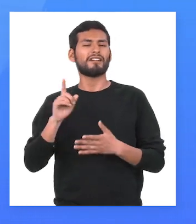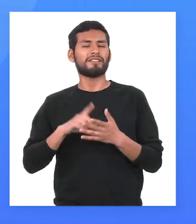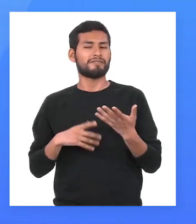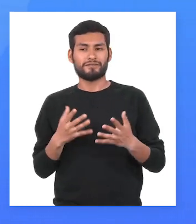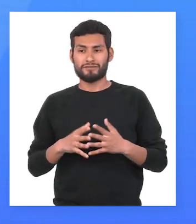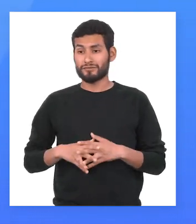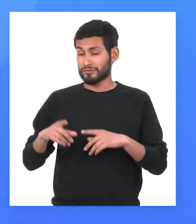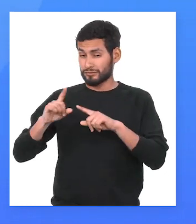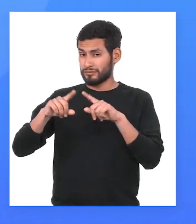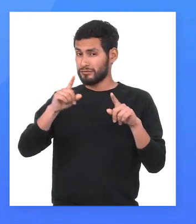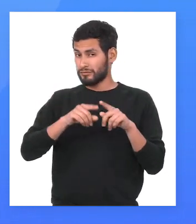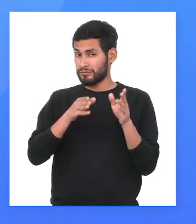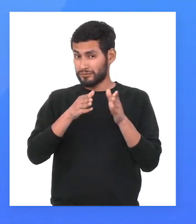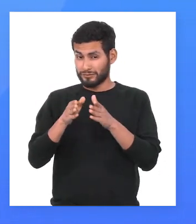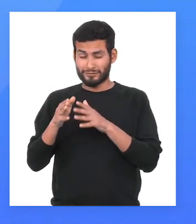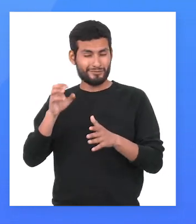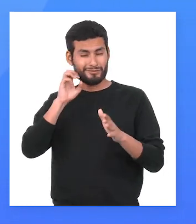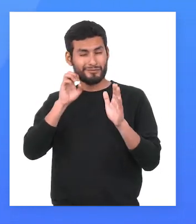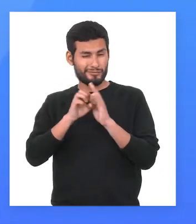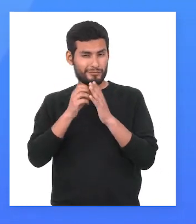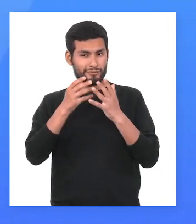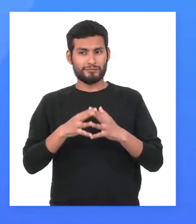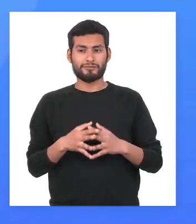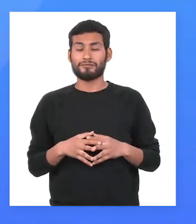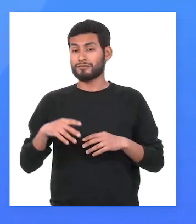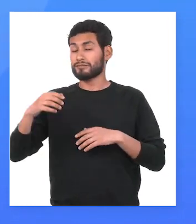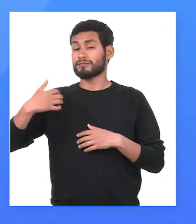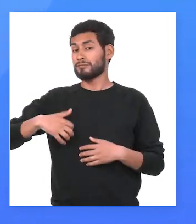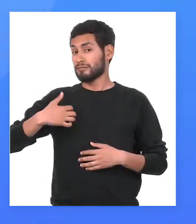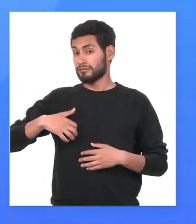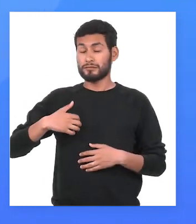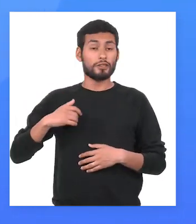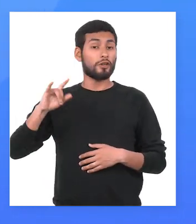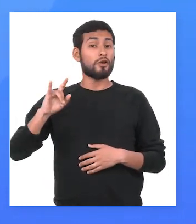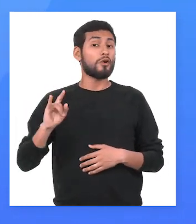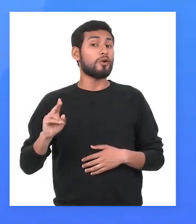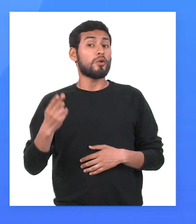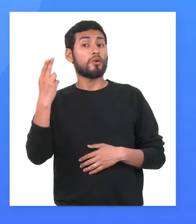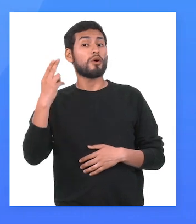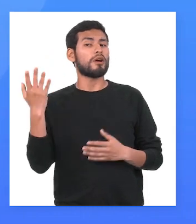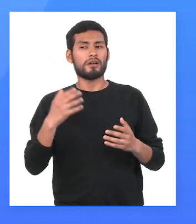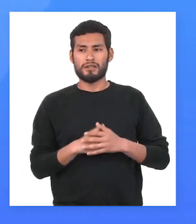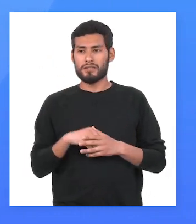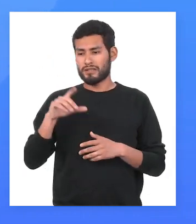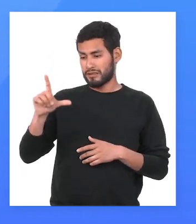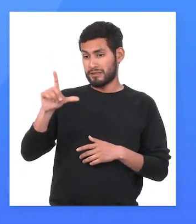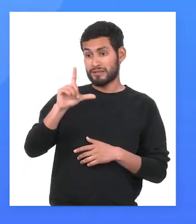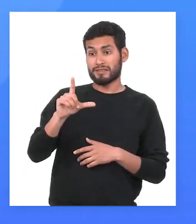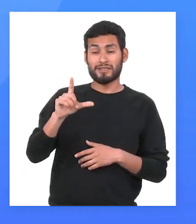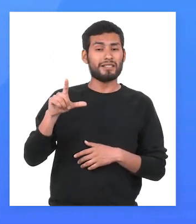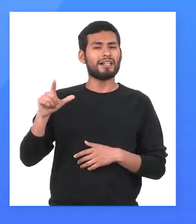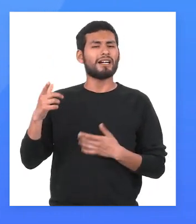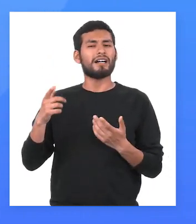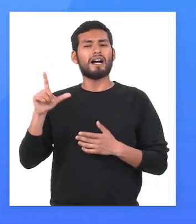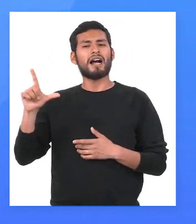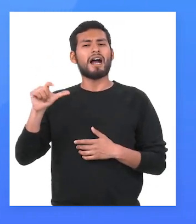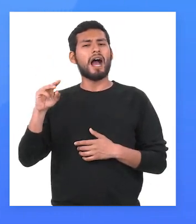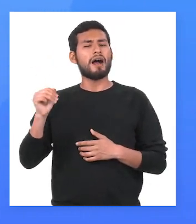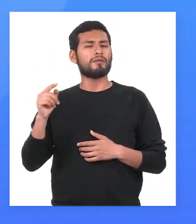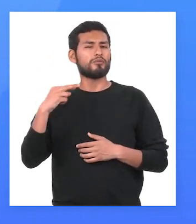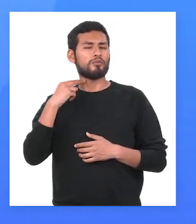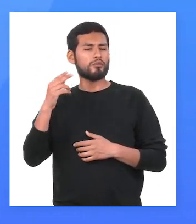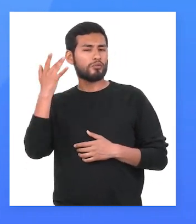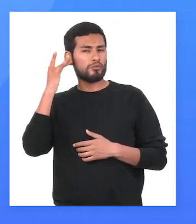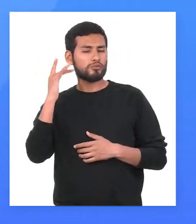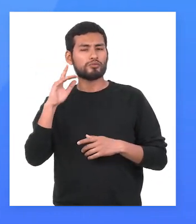expresarse de diferente manera. Y les doy un ejemplo. En Argentina o Uruguay, pronuncian la L de la palabra llama de forma